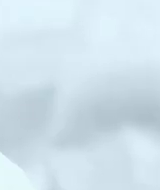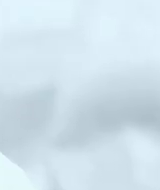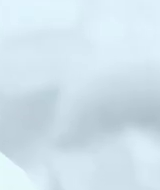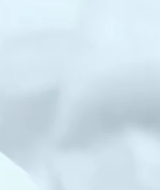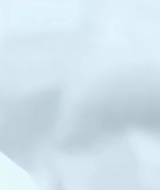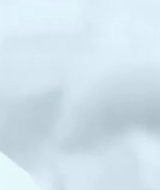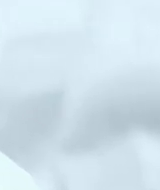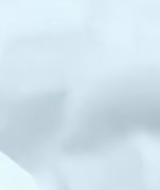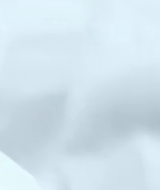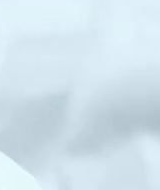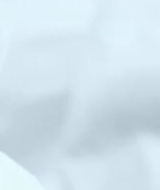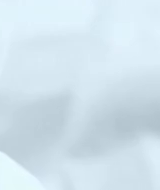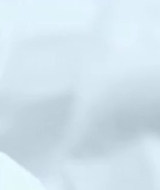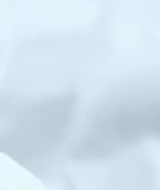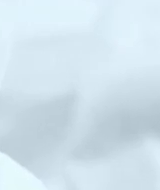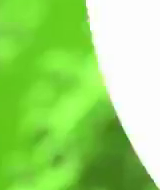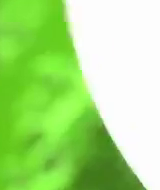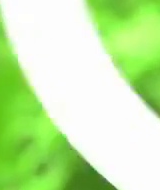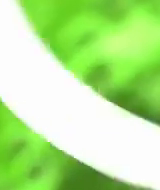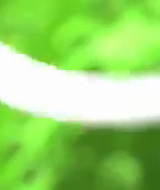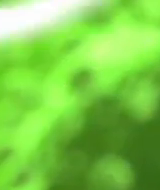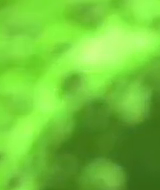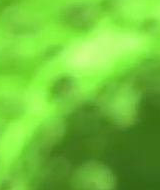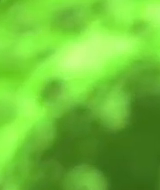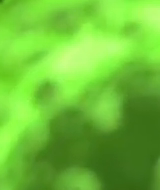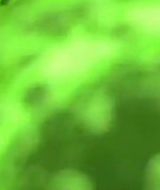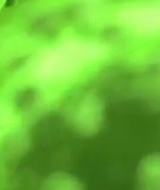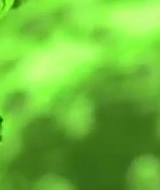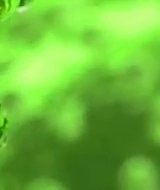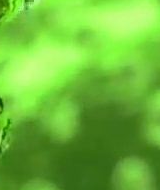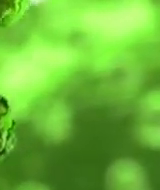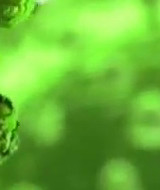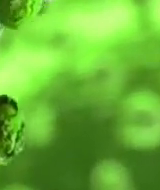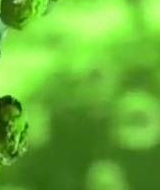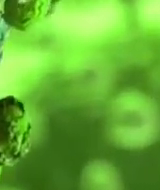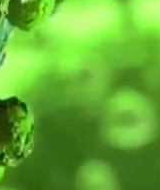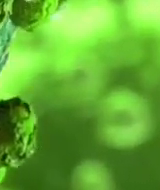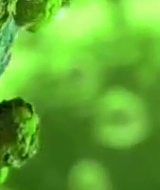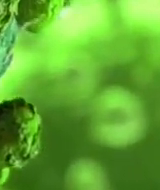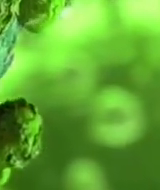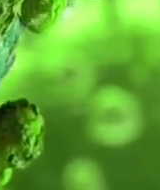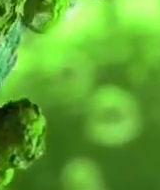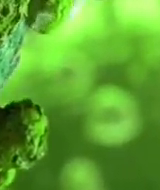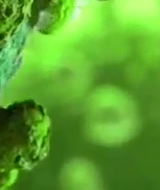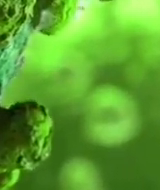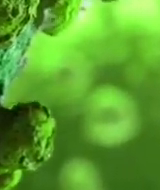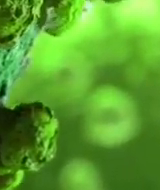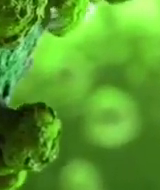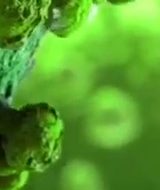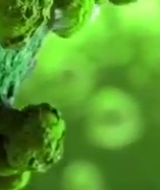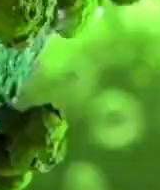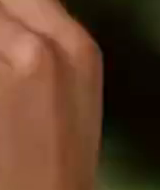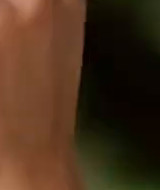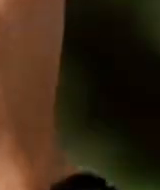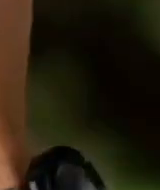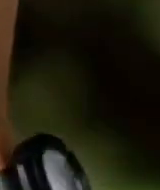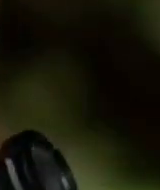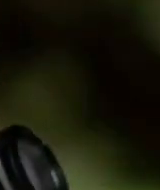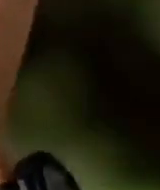en la línea COVID, te podemos ayudar. Llámanos al 8181 30 0000.